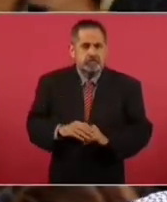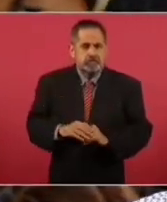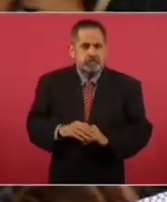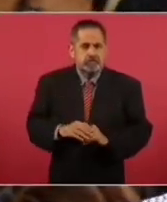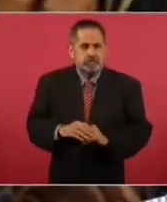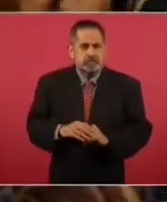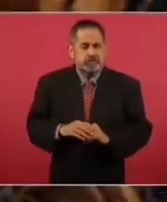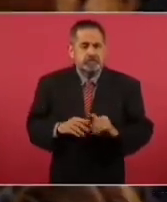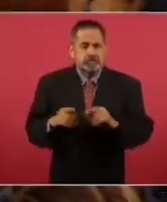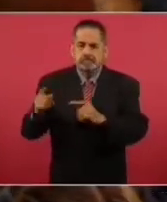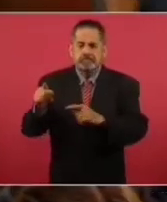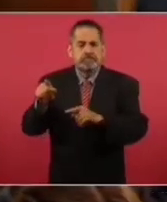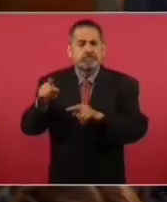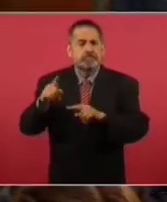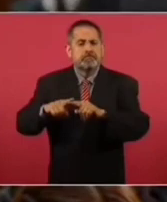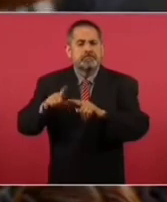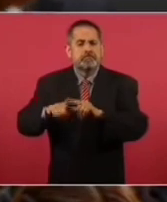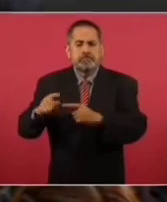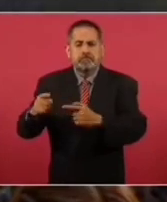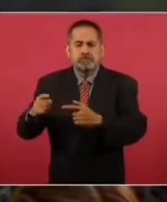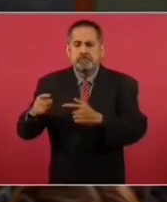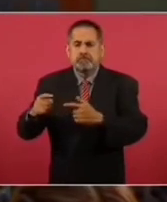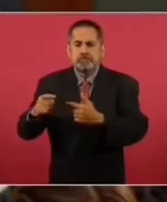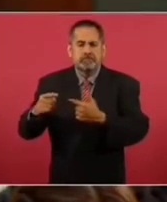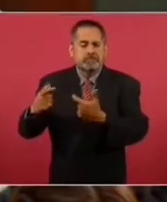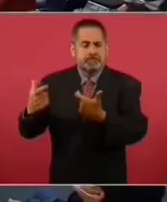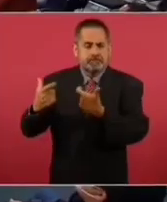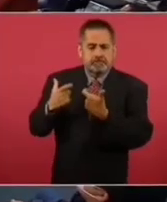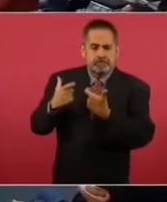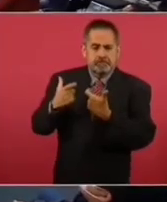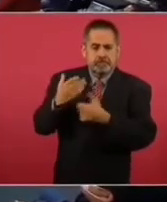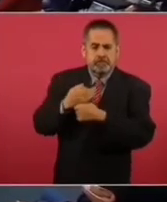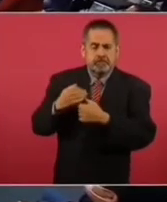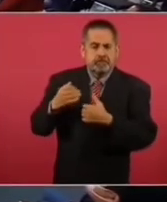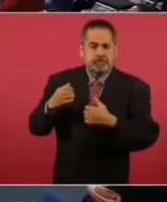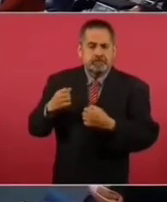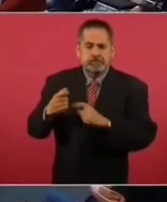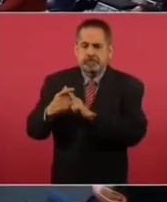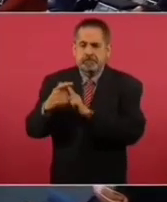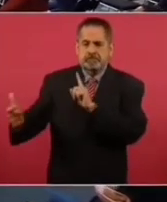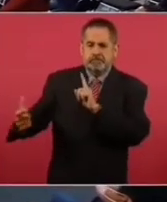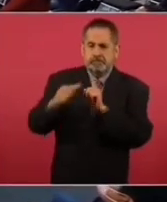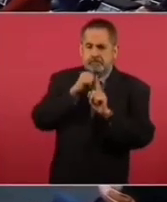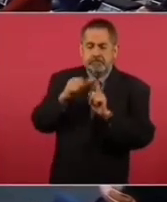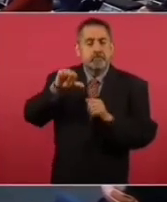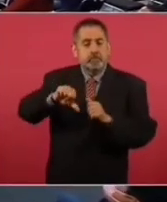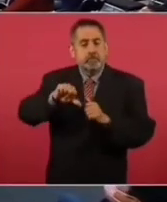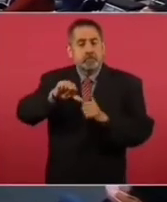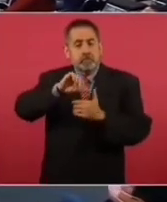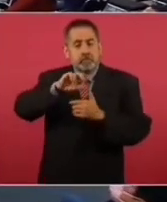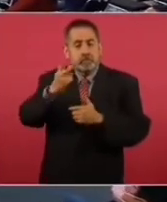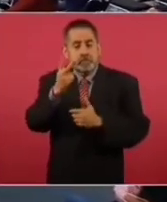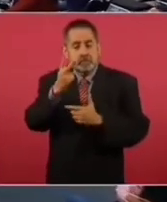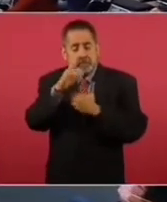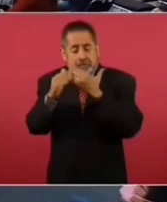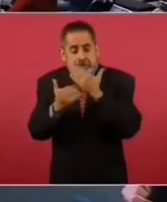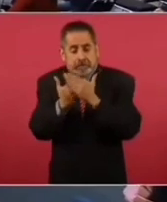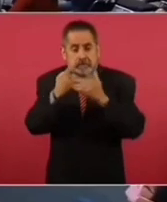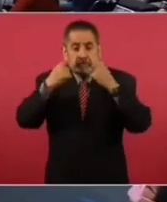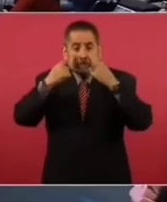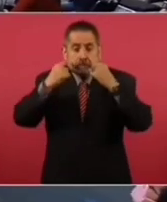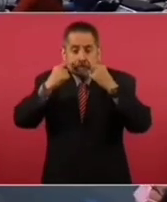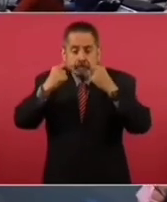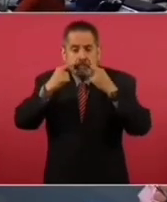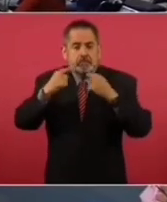El mecanismo ahorita me está retirando las escoltas. Hoy a las dos de la mañana mi